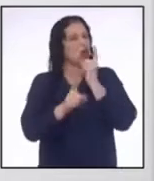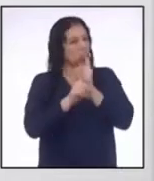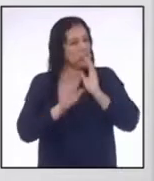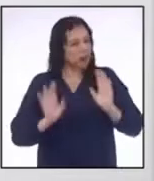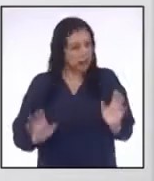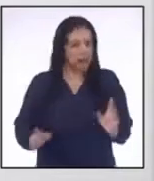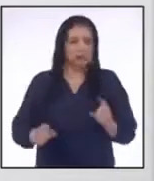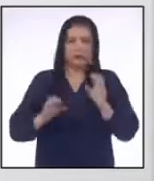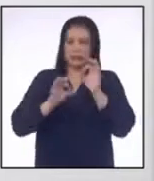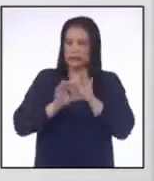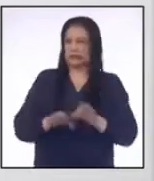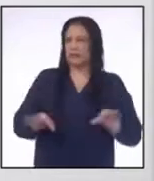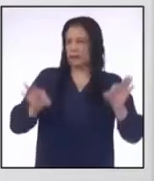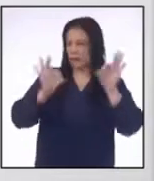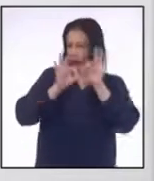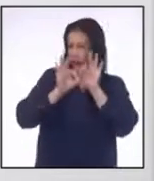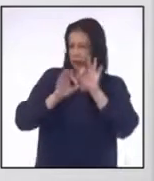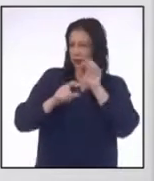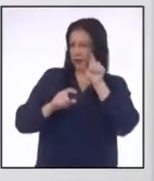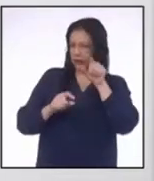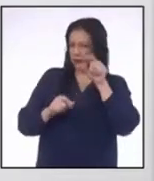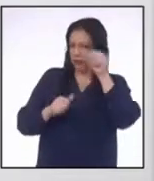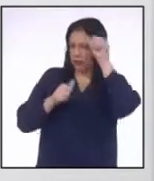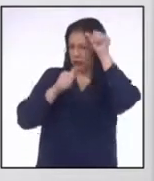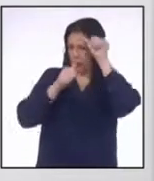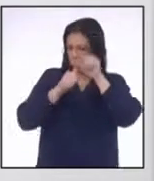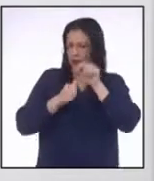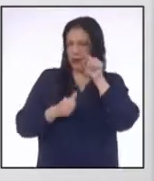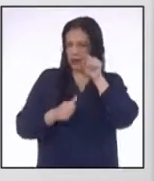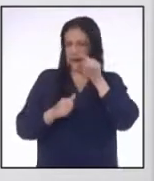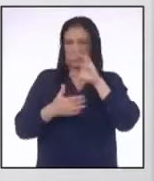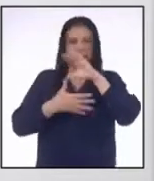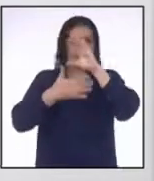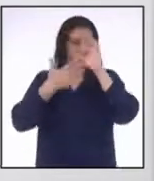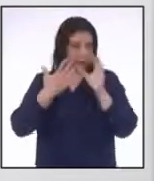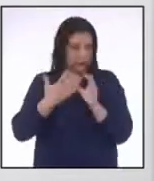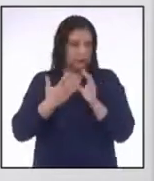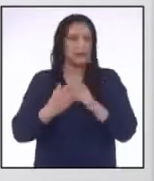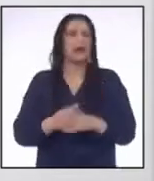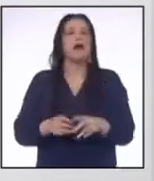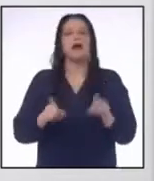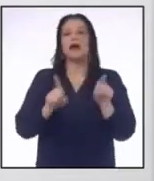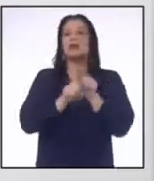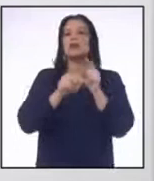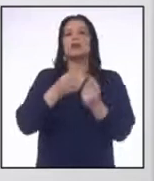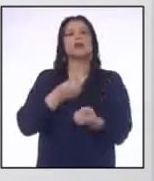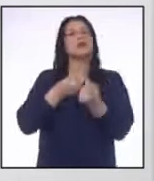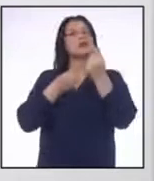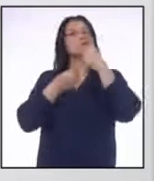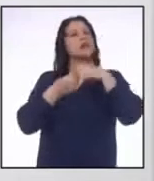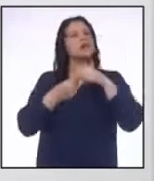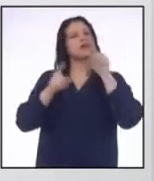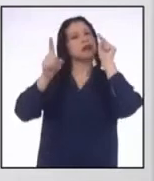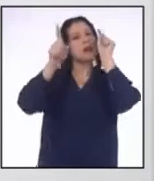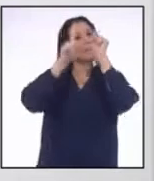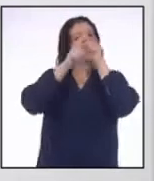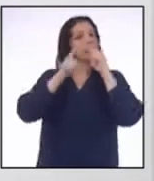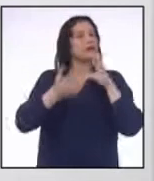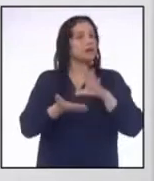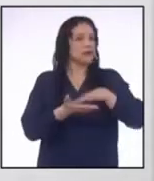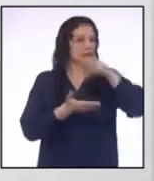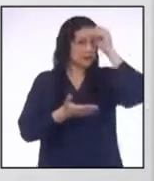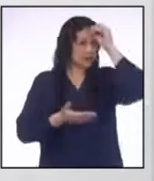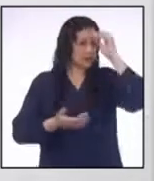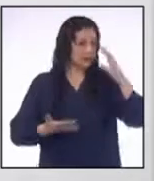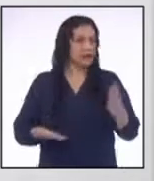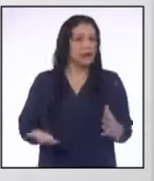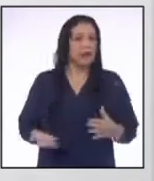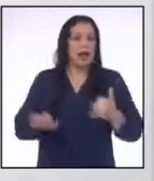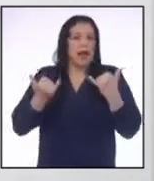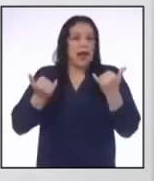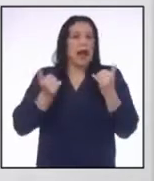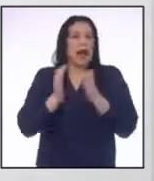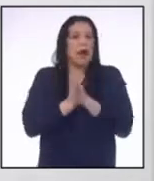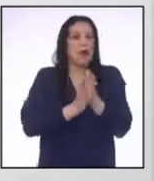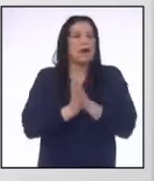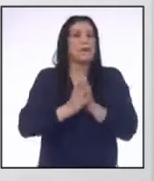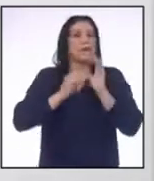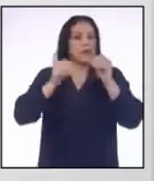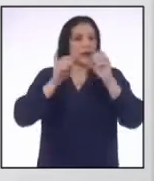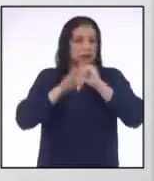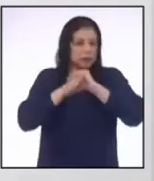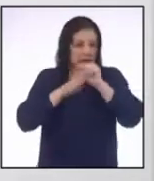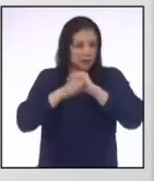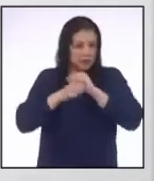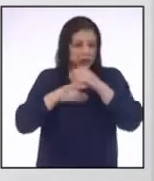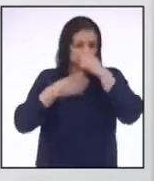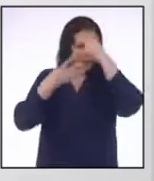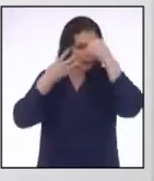es importante resaltar este Aspecto también es parte de nuestras Metas de aprendizaje ahora nos toca Aplicar